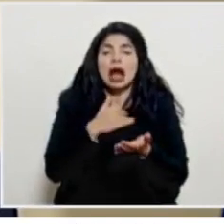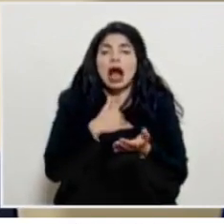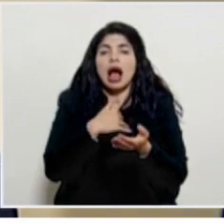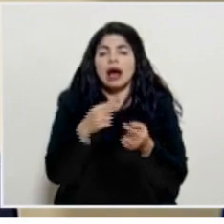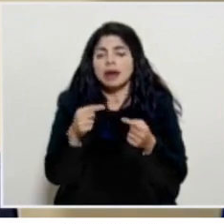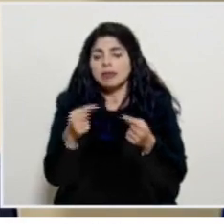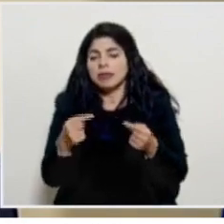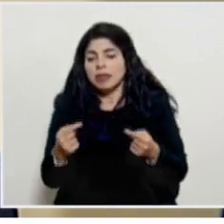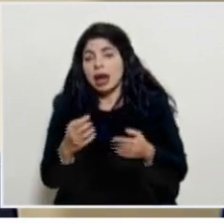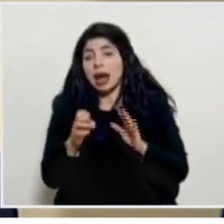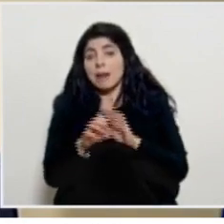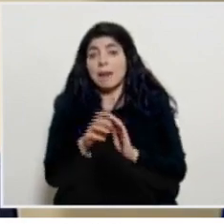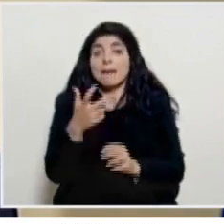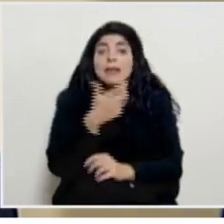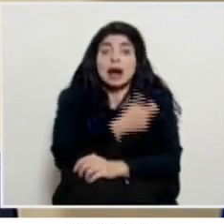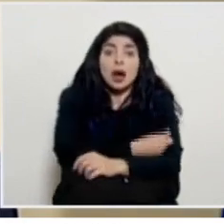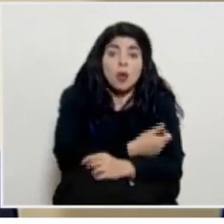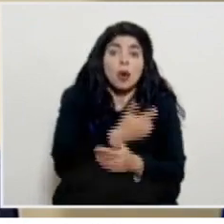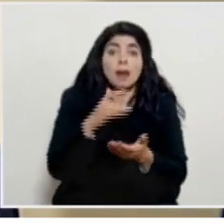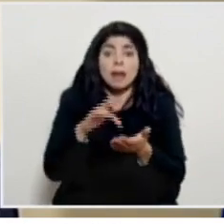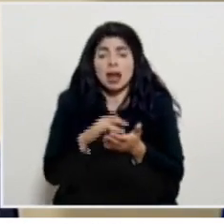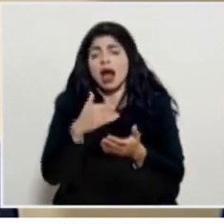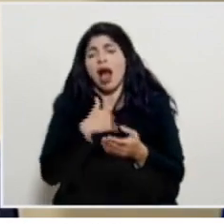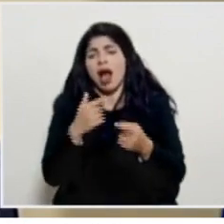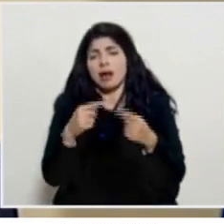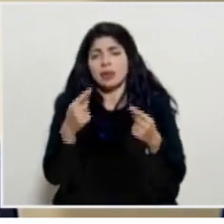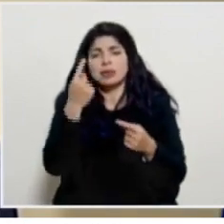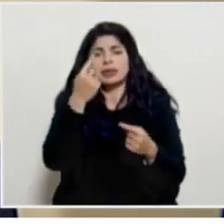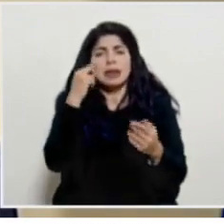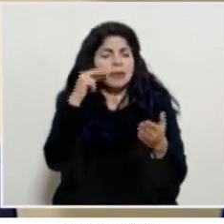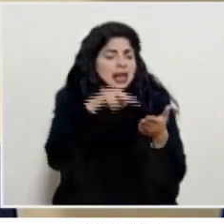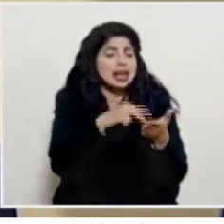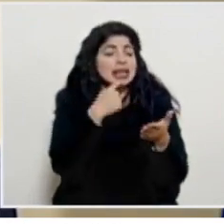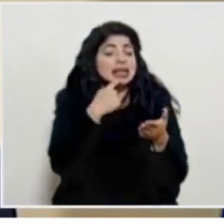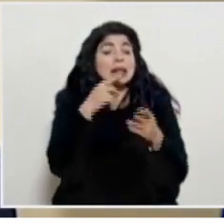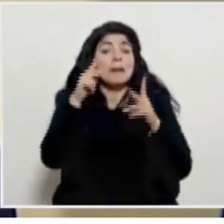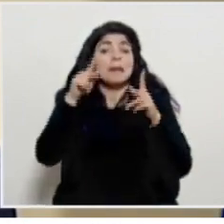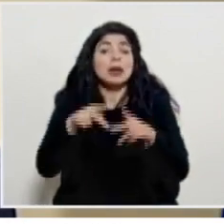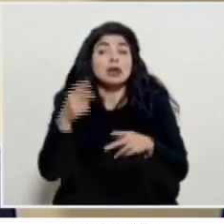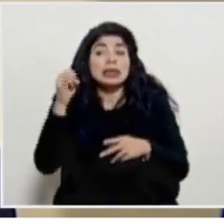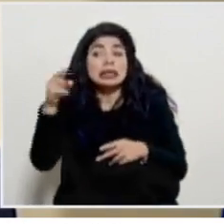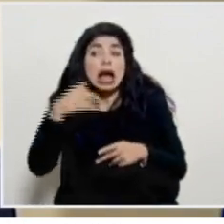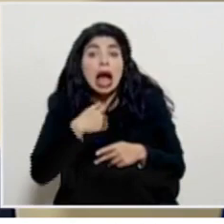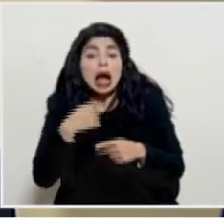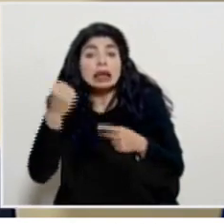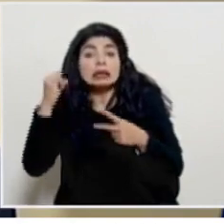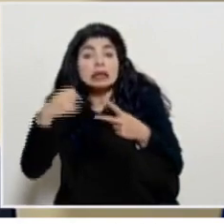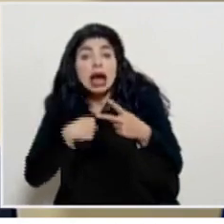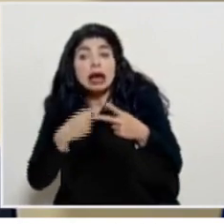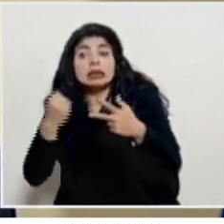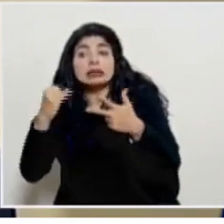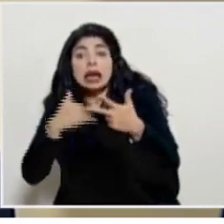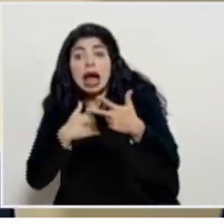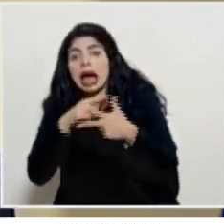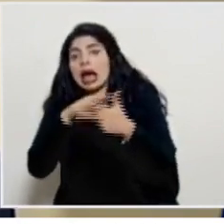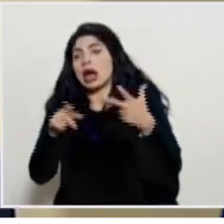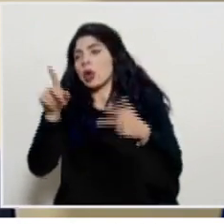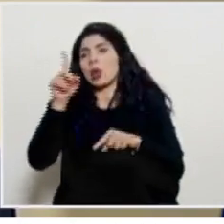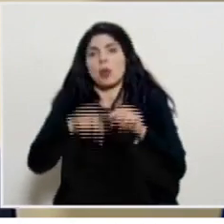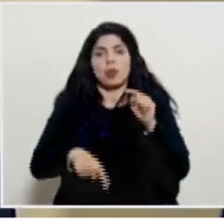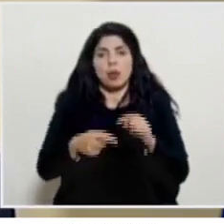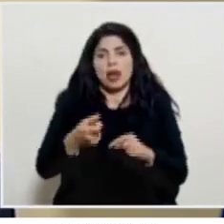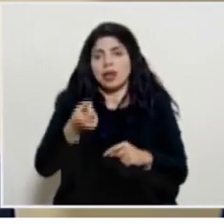contraindicaciones una vacuna cualquier medicamento se siempre ve que dice personas con tal cosa con tal padecimiento no deben tomar este